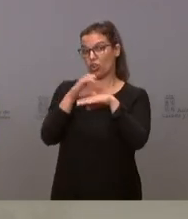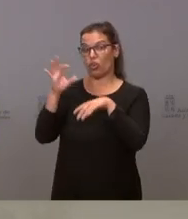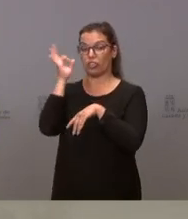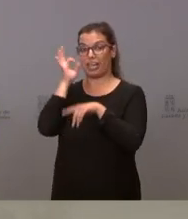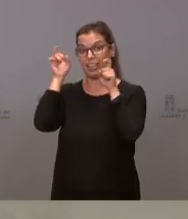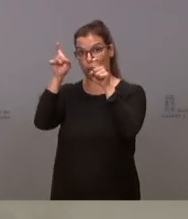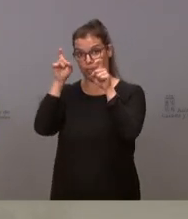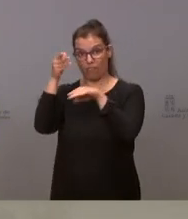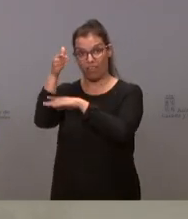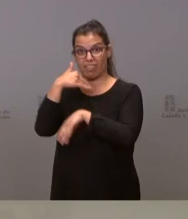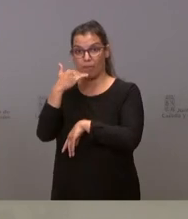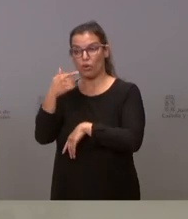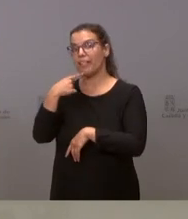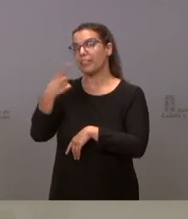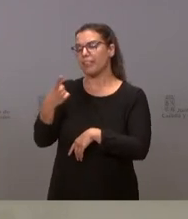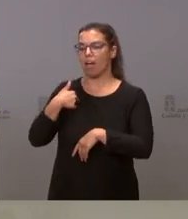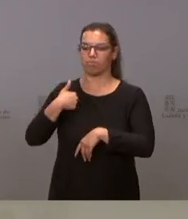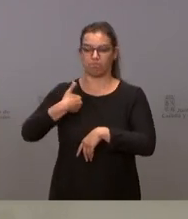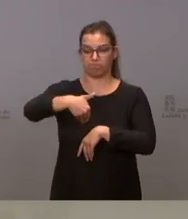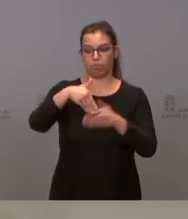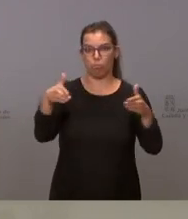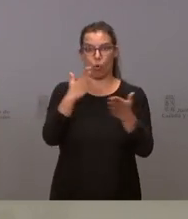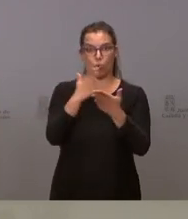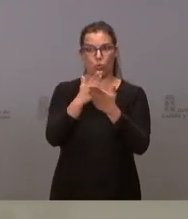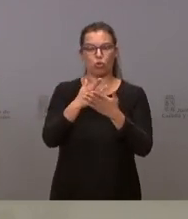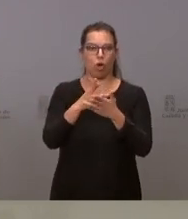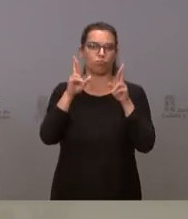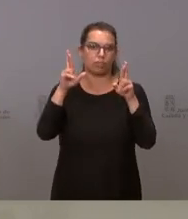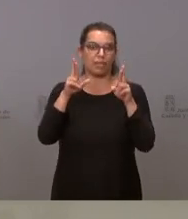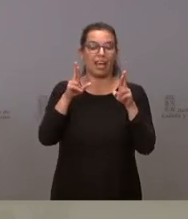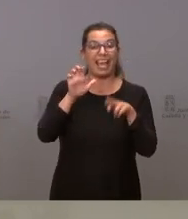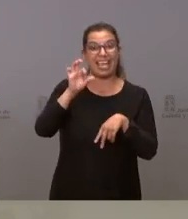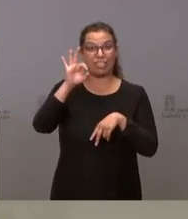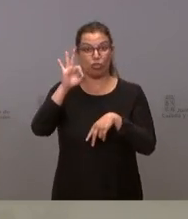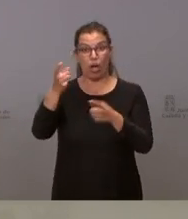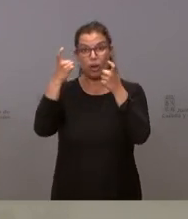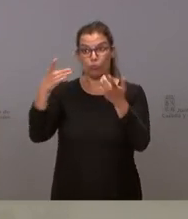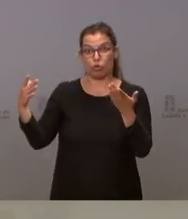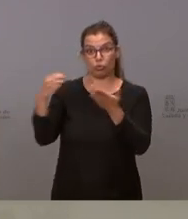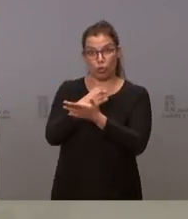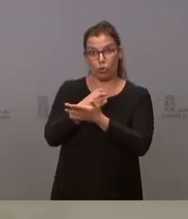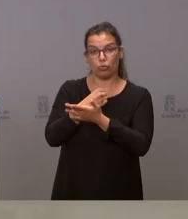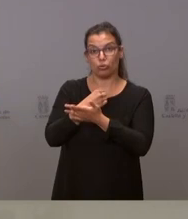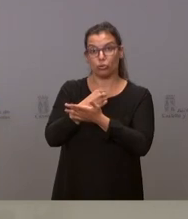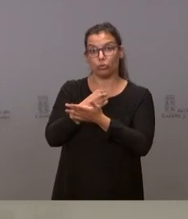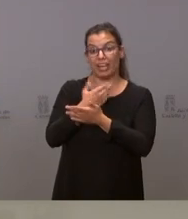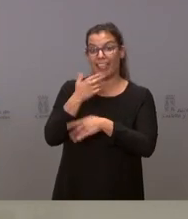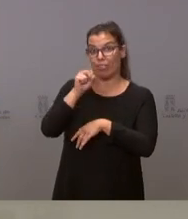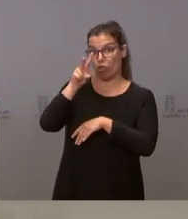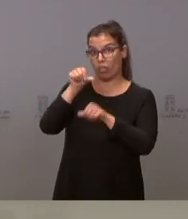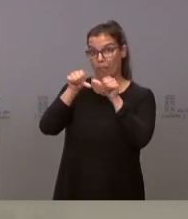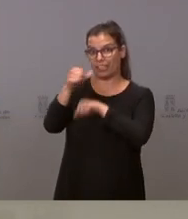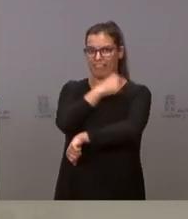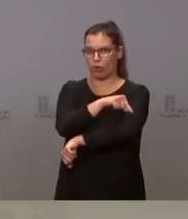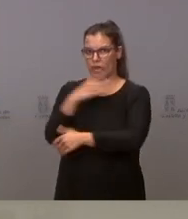Educación en Zamora que con el inicio del curso estén todos los alumnos de secundaria de Castilla y León a partir de 12 años vacunados